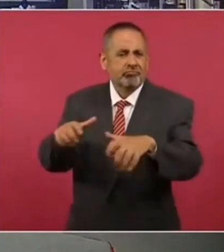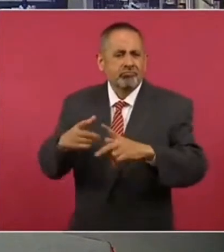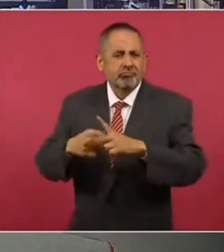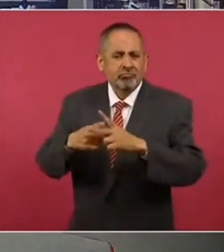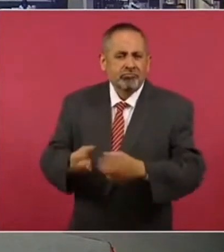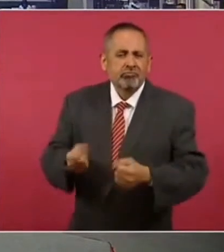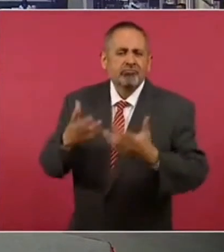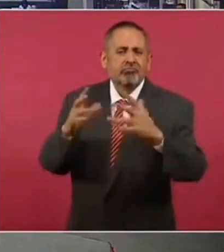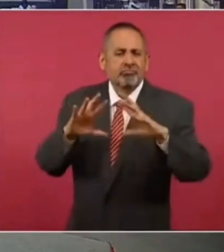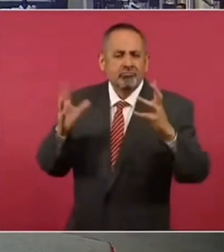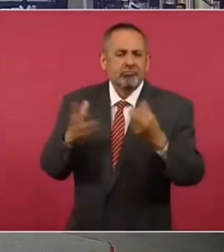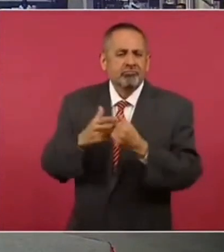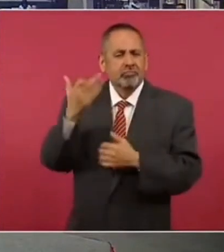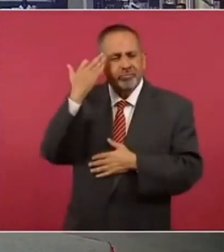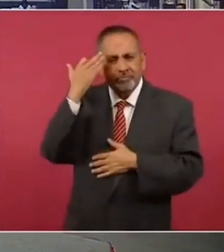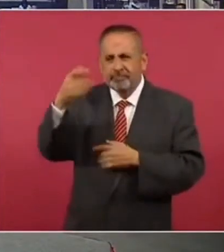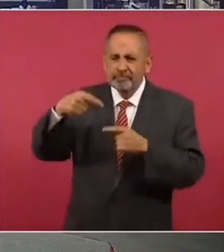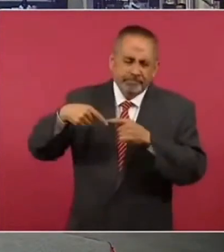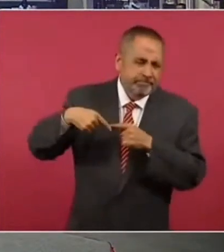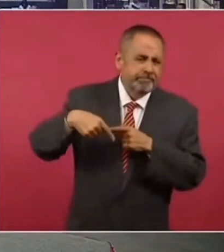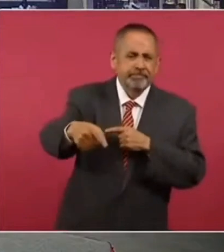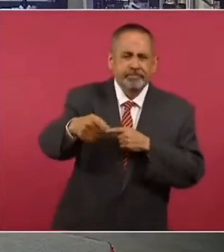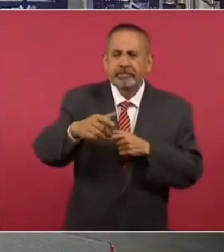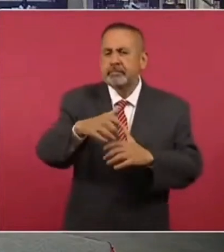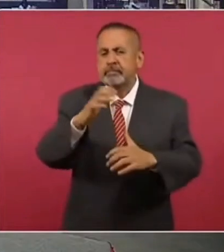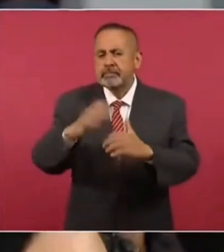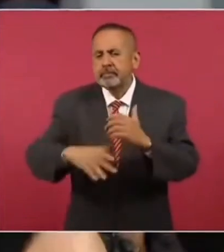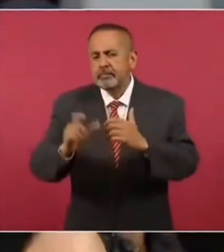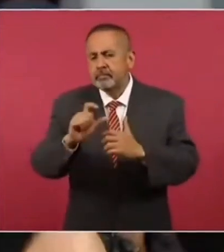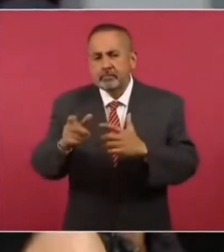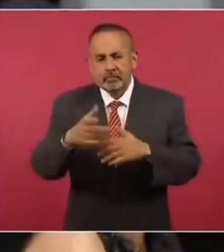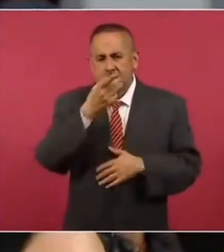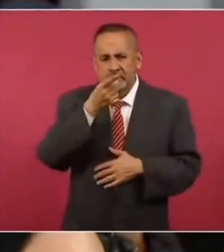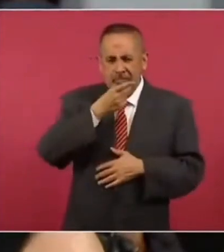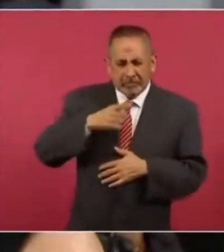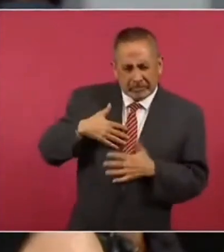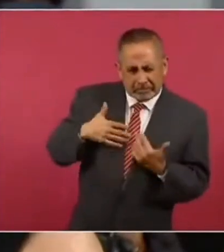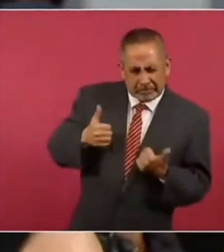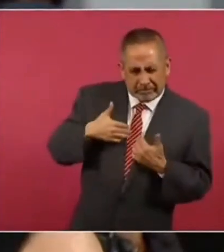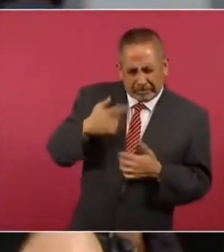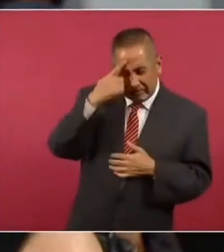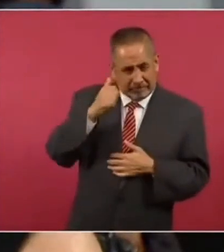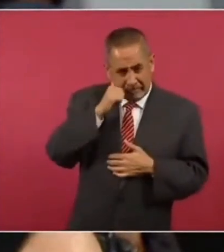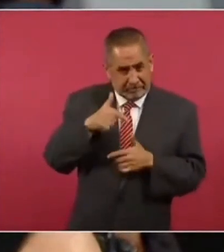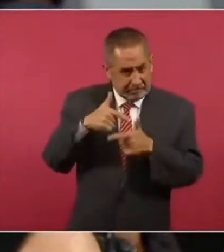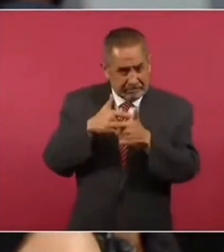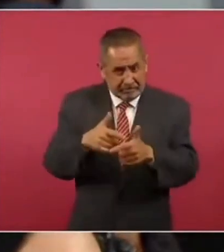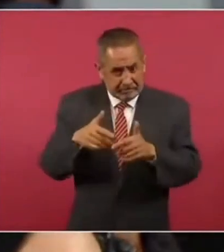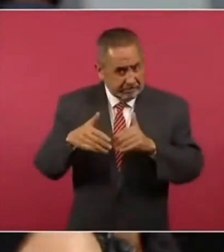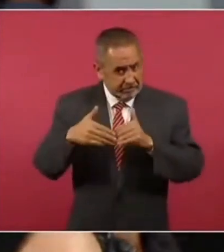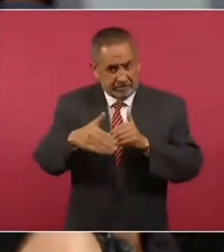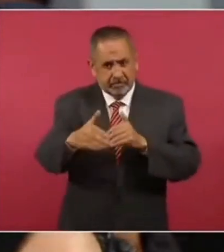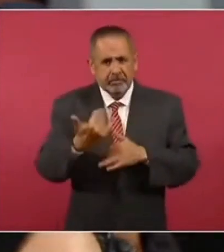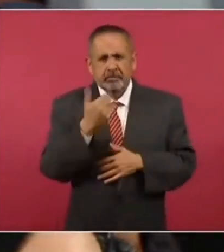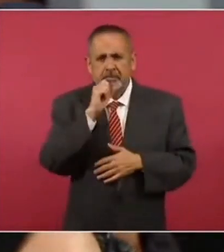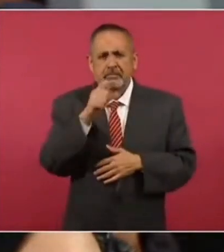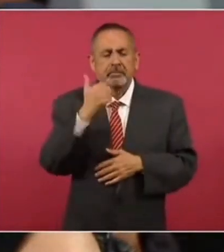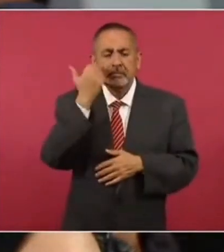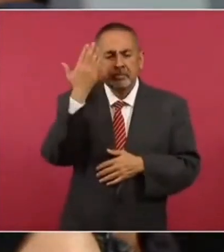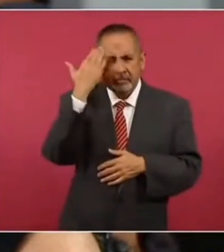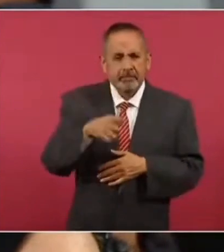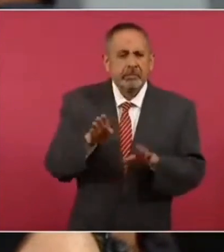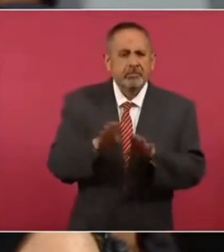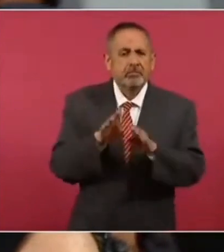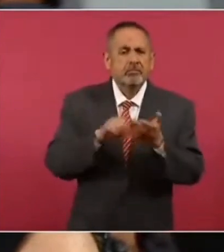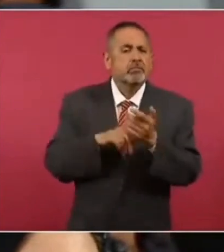cifra, cuánto tiempo va a durar esta campaña, creo que alcancé a entender que va a ser permanente, y también me gustaría saber